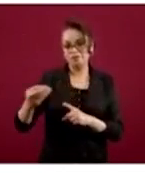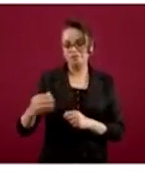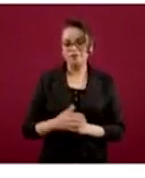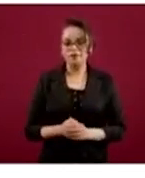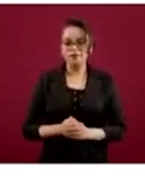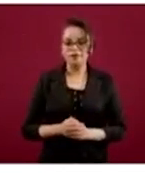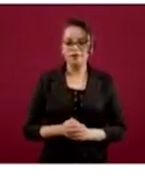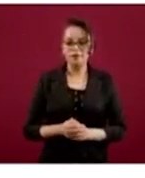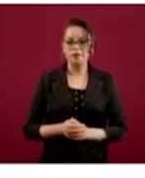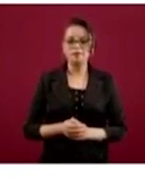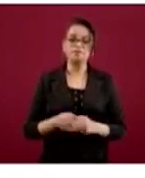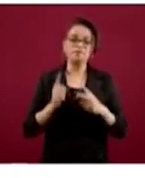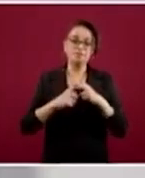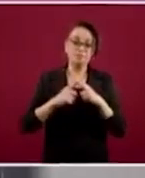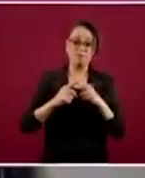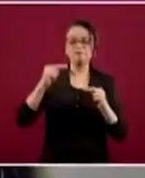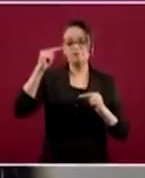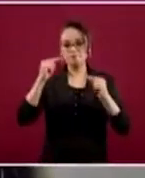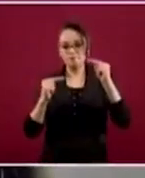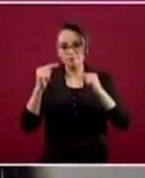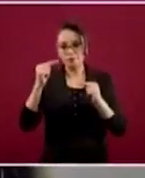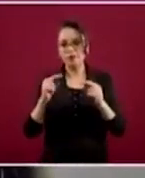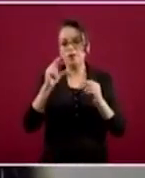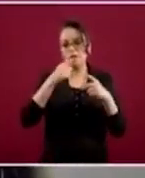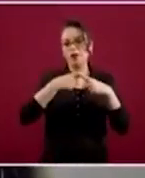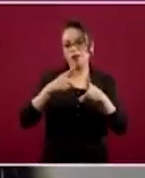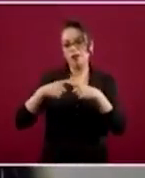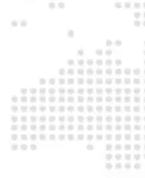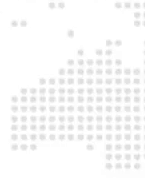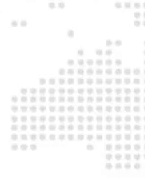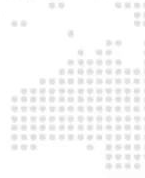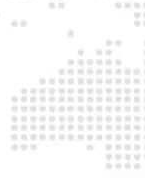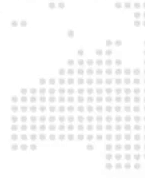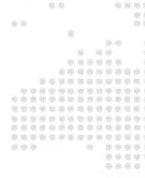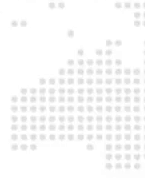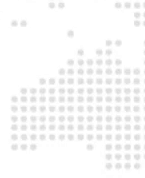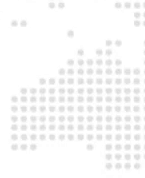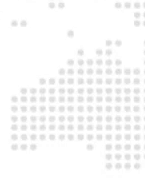acumulada varía en los diferentes estados, como ustedes lo pueden ver.